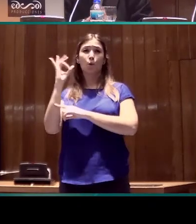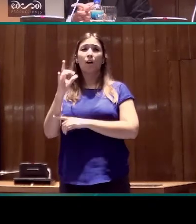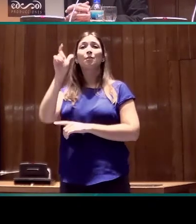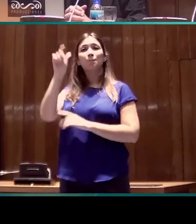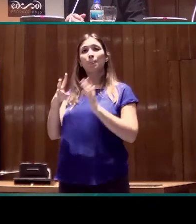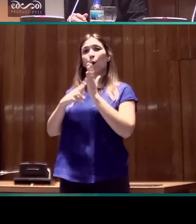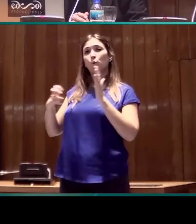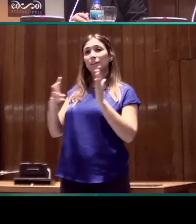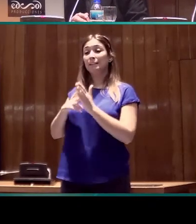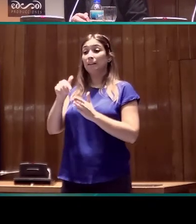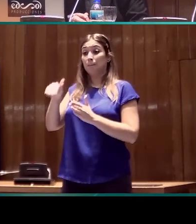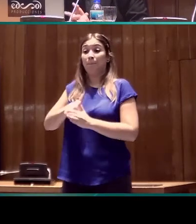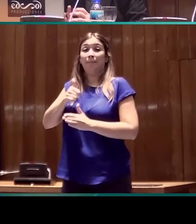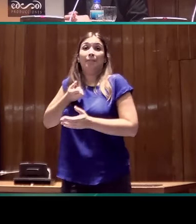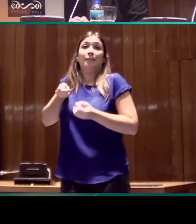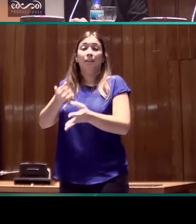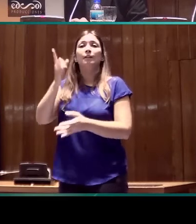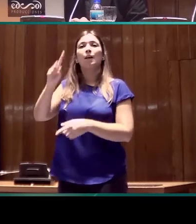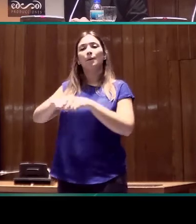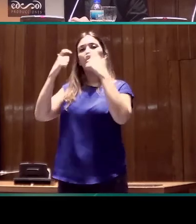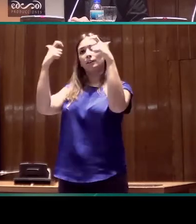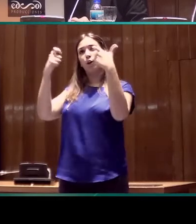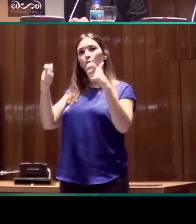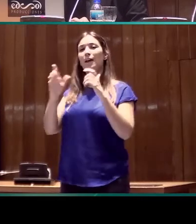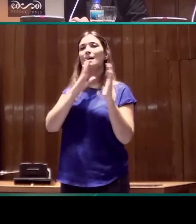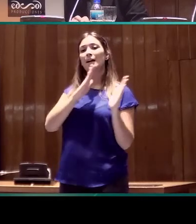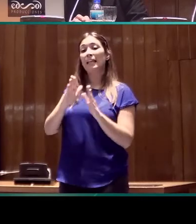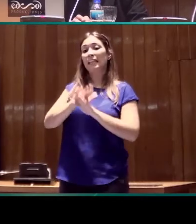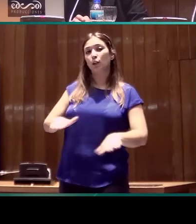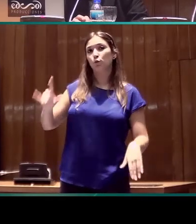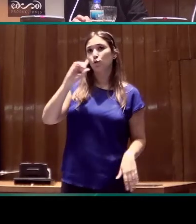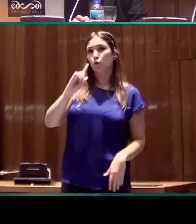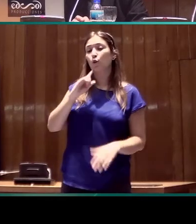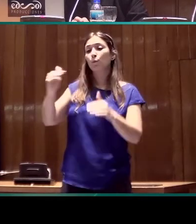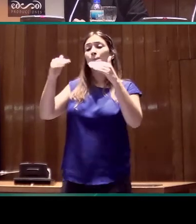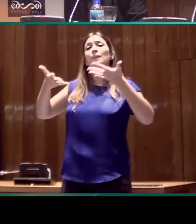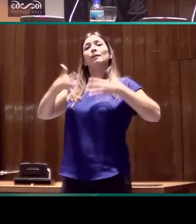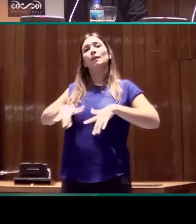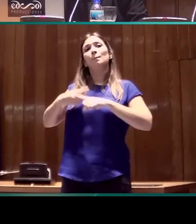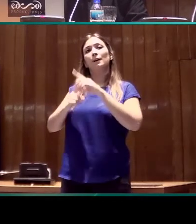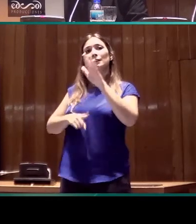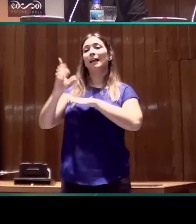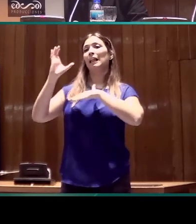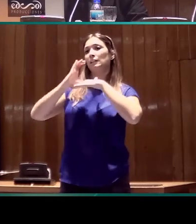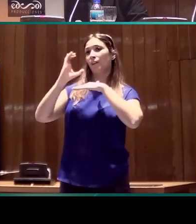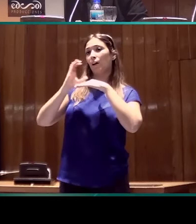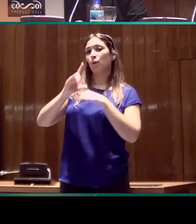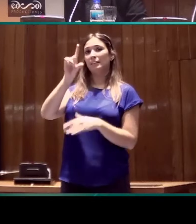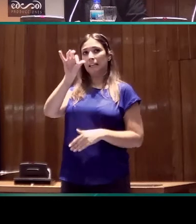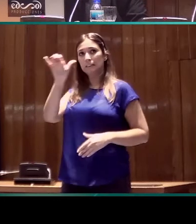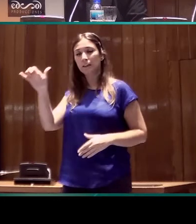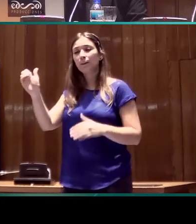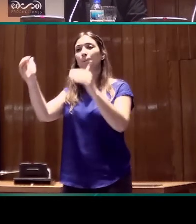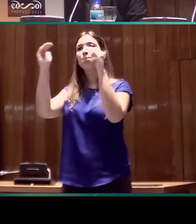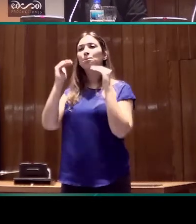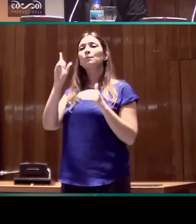USILSE sobre eso. Desarrollo de categorías superordinadas en niños sordos, adquisición y desarrollo de clasificadores en lengua de signos española,